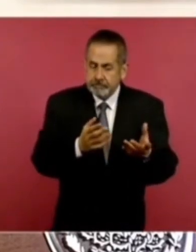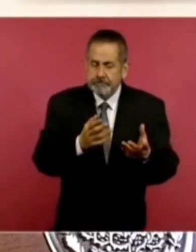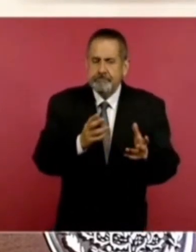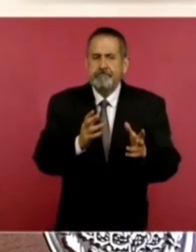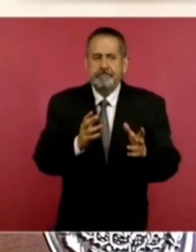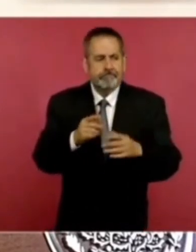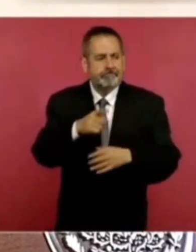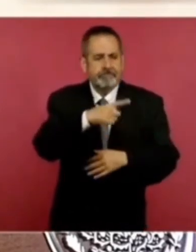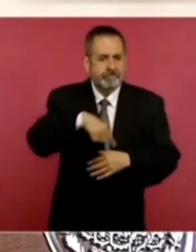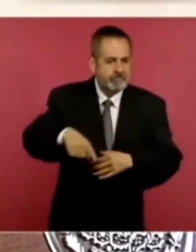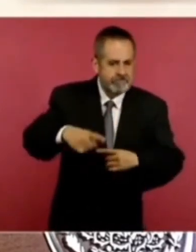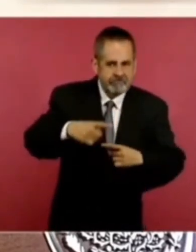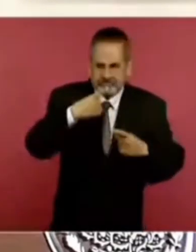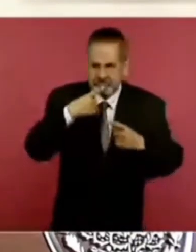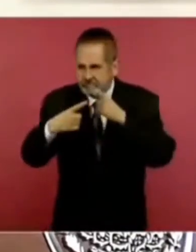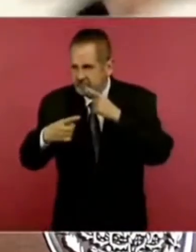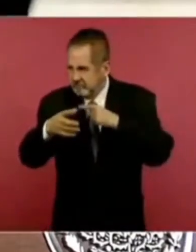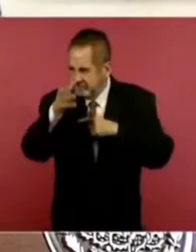y los jueces